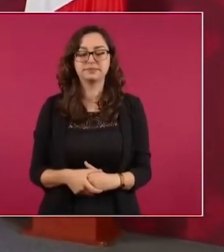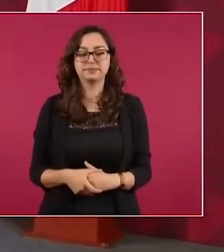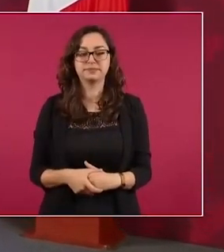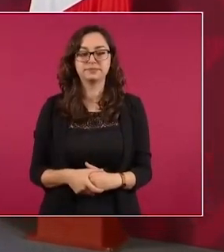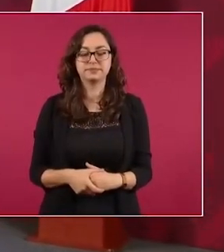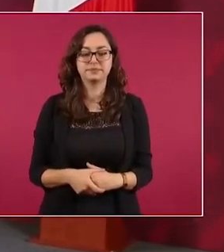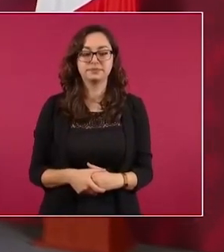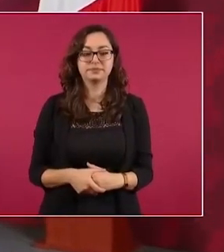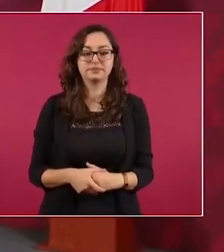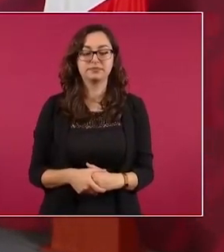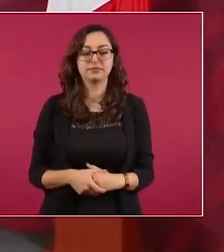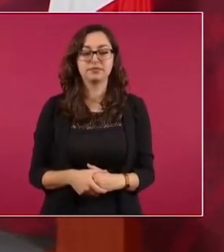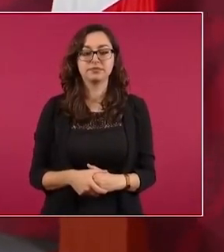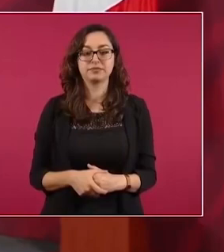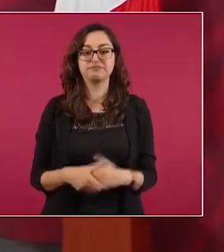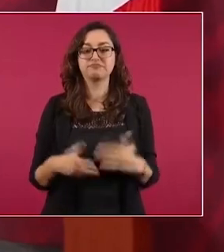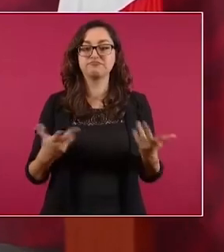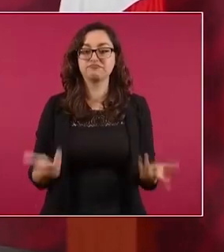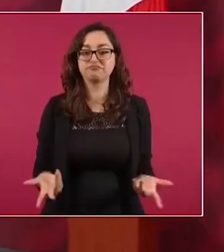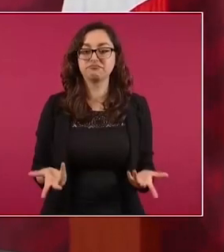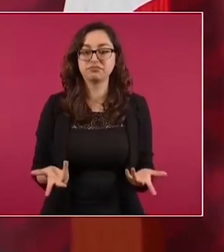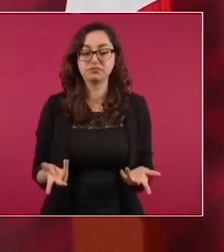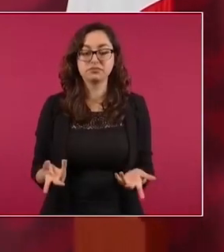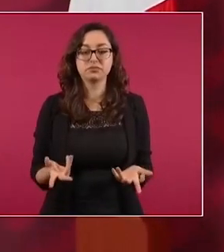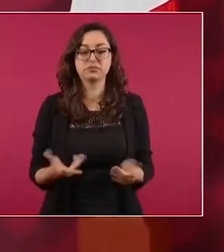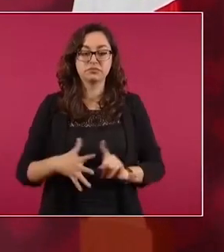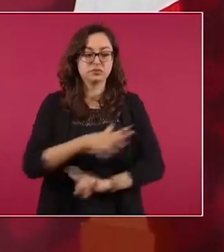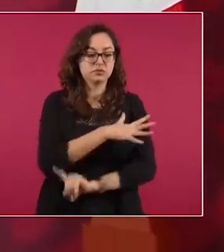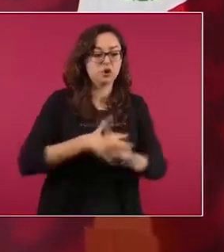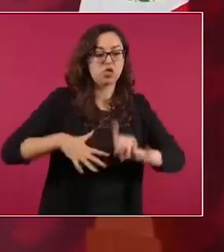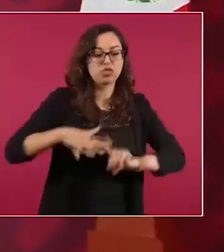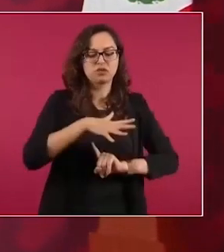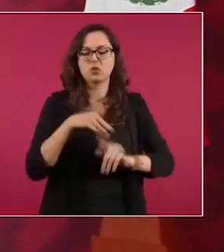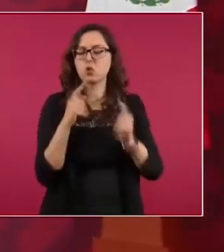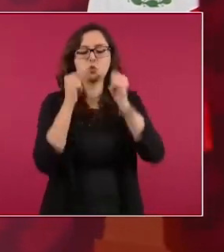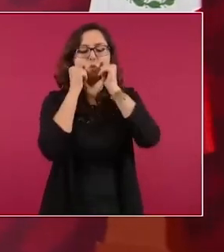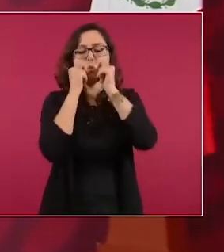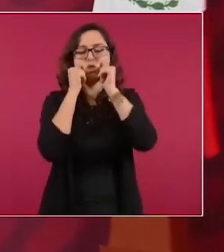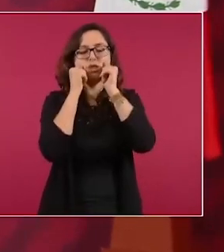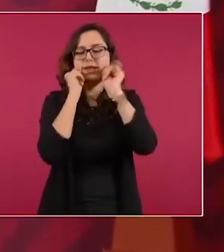Entonces, sacan de contexto cosas.